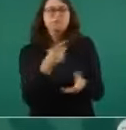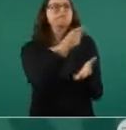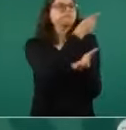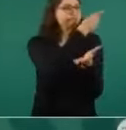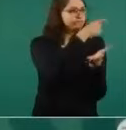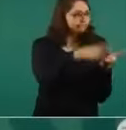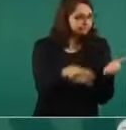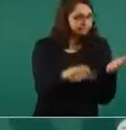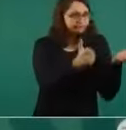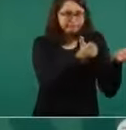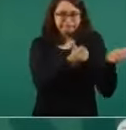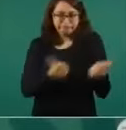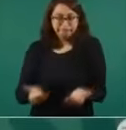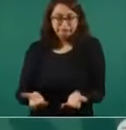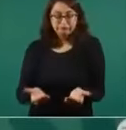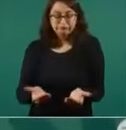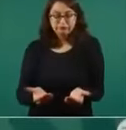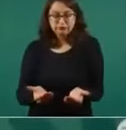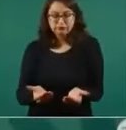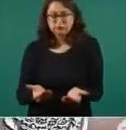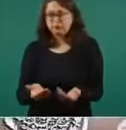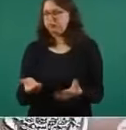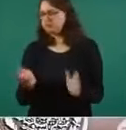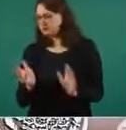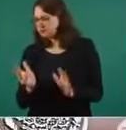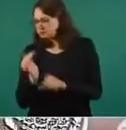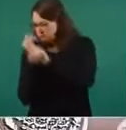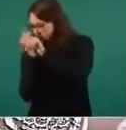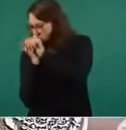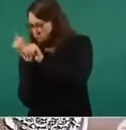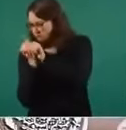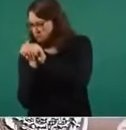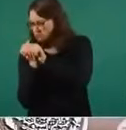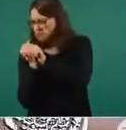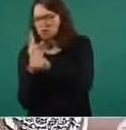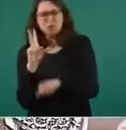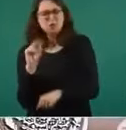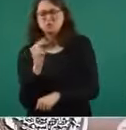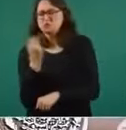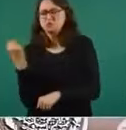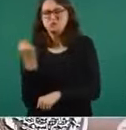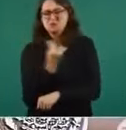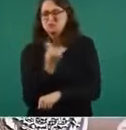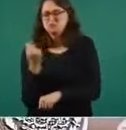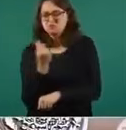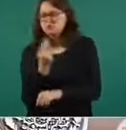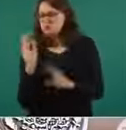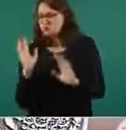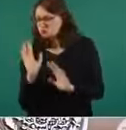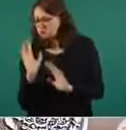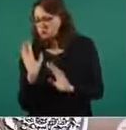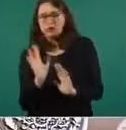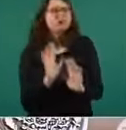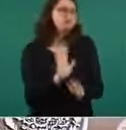no, porque se nos va a convertir en una ola mundial